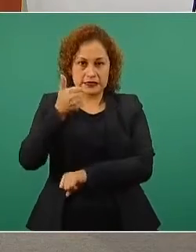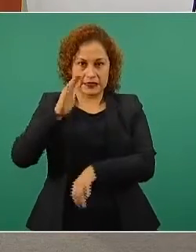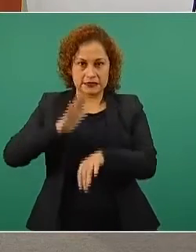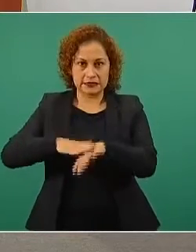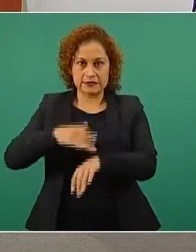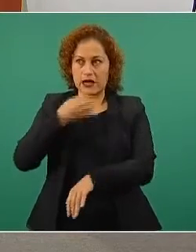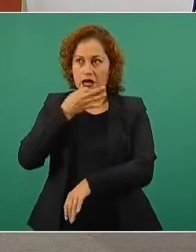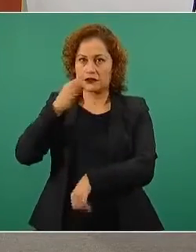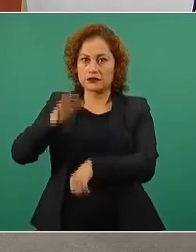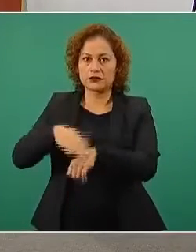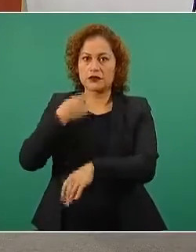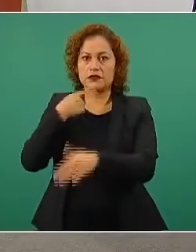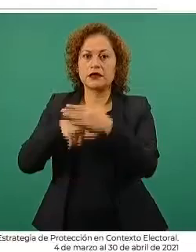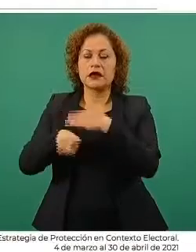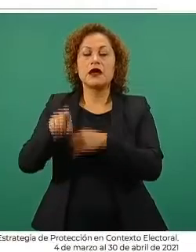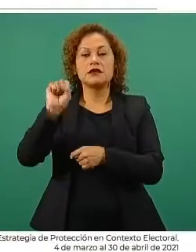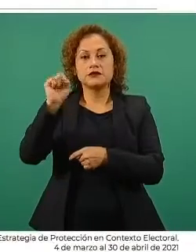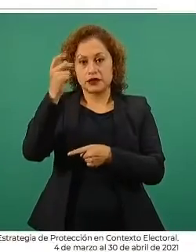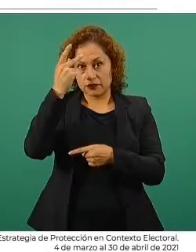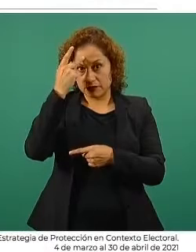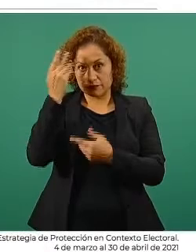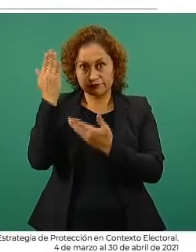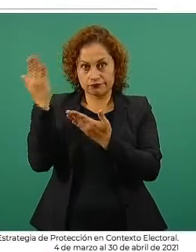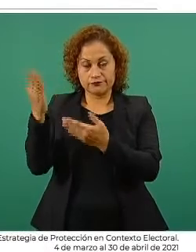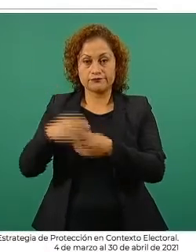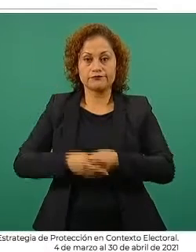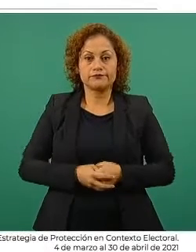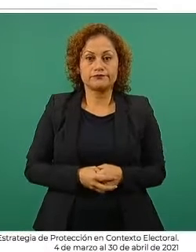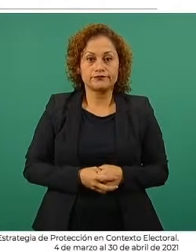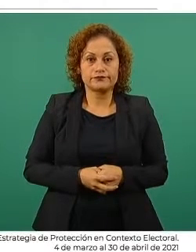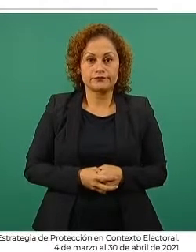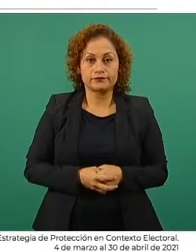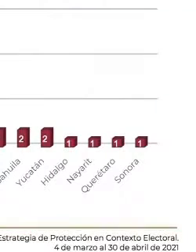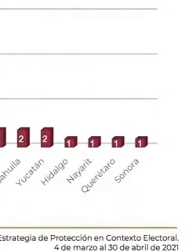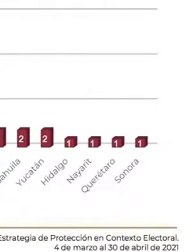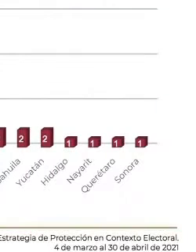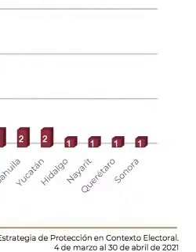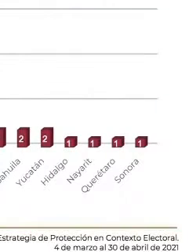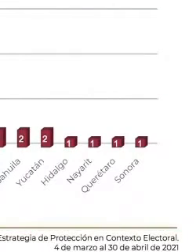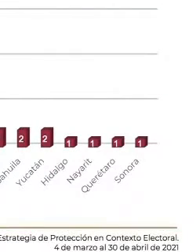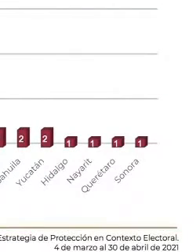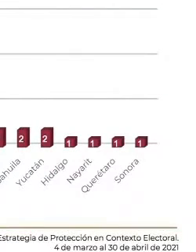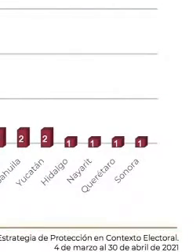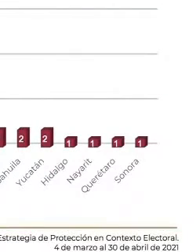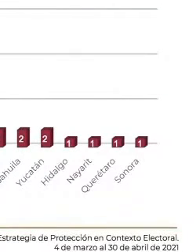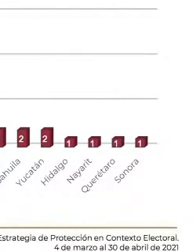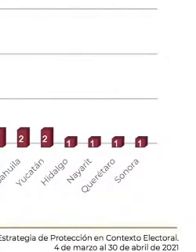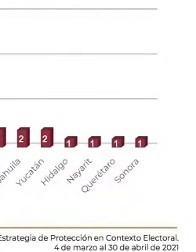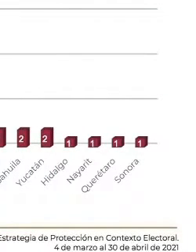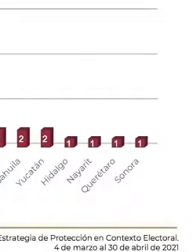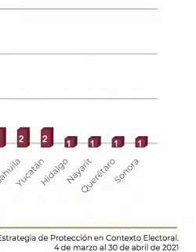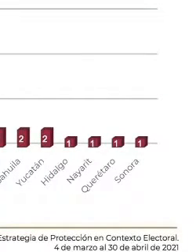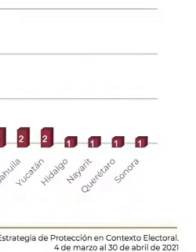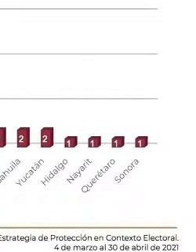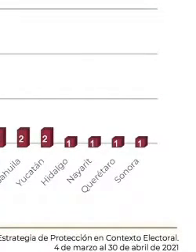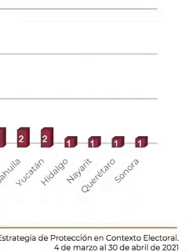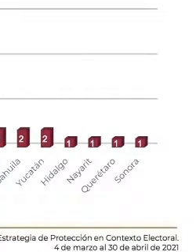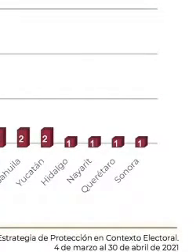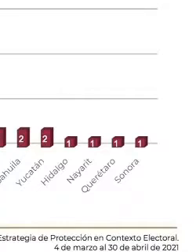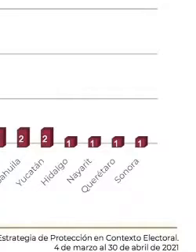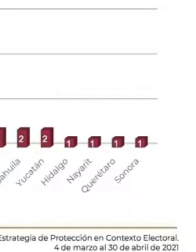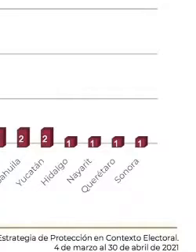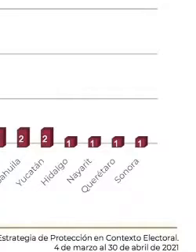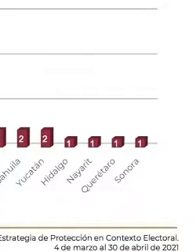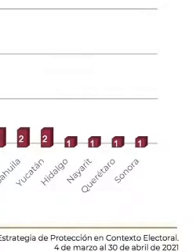Luis Potosí, Tamaulipas, Veracruz, Jalisco, Guerrero y Oaxaca. El 82